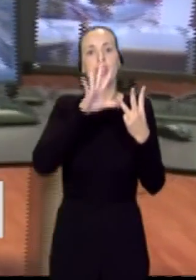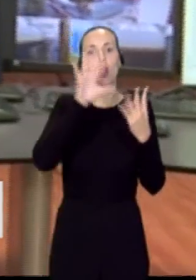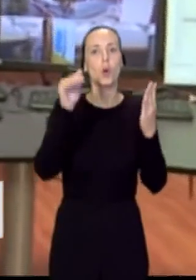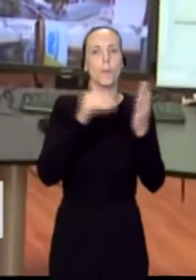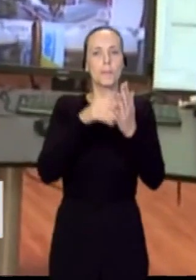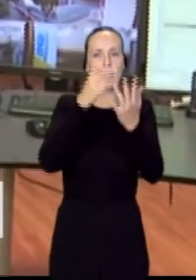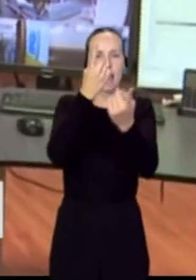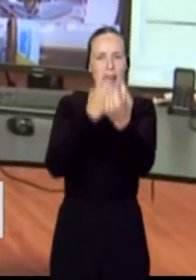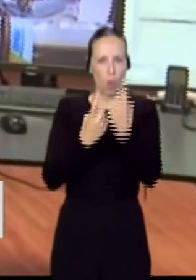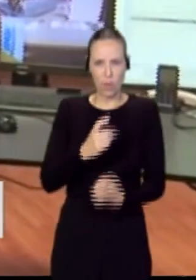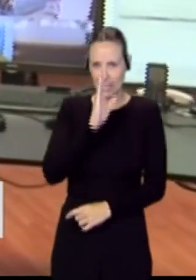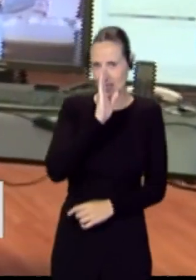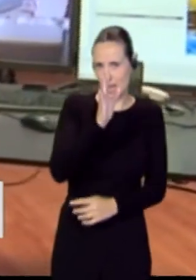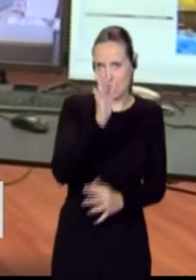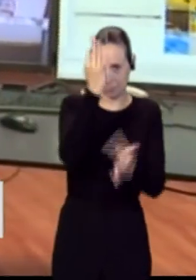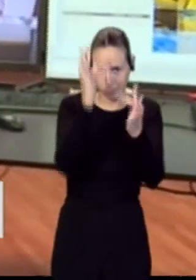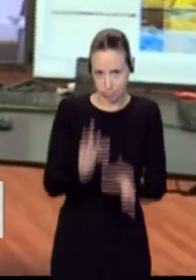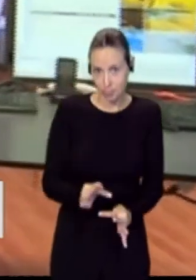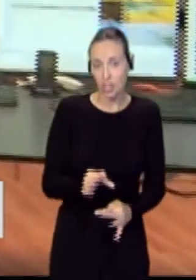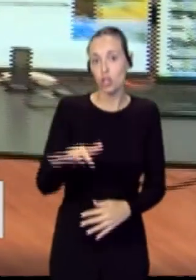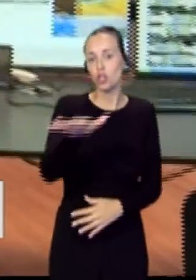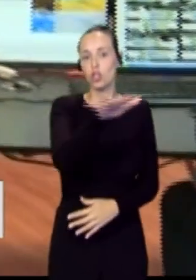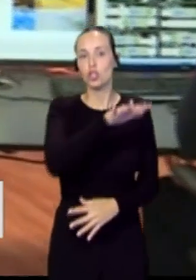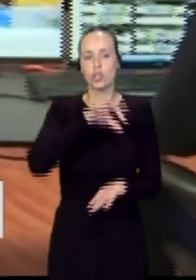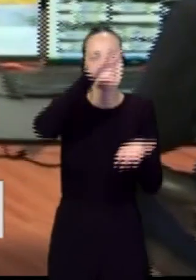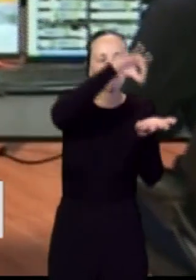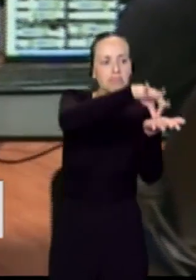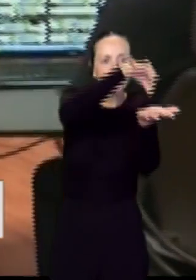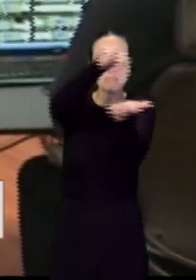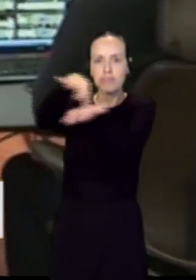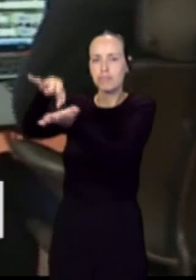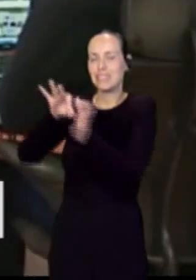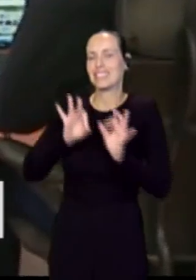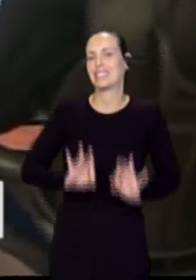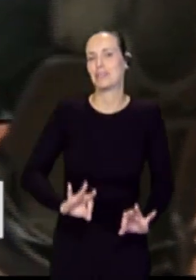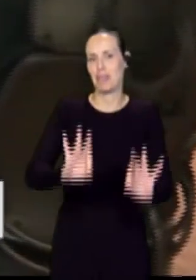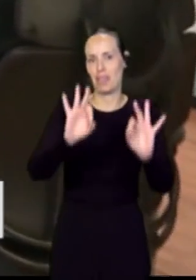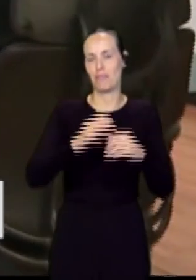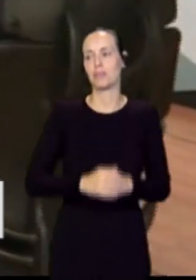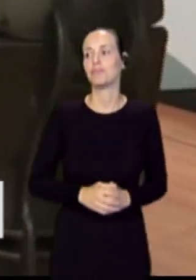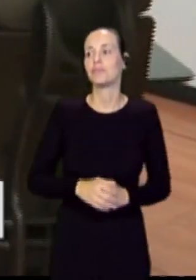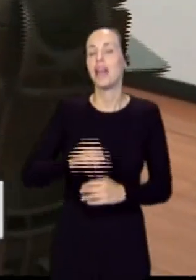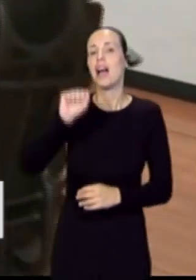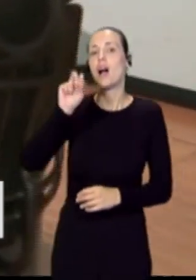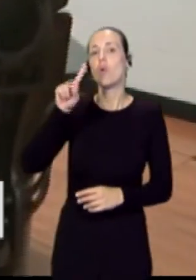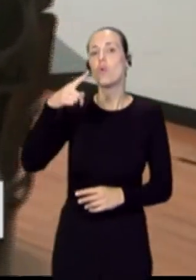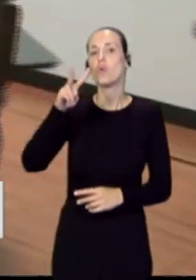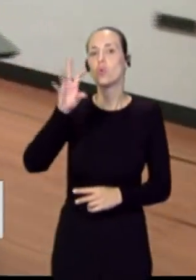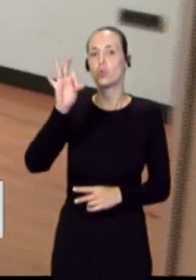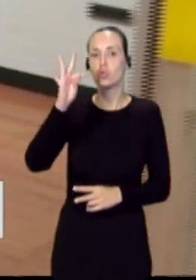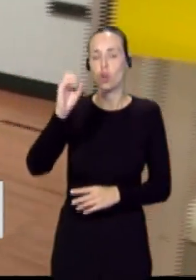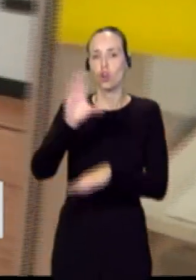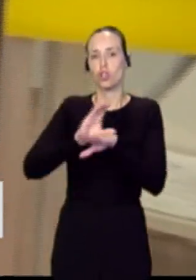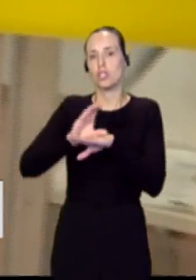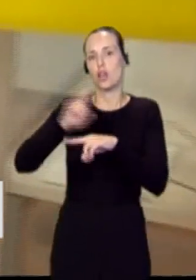directas que van a realizar en puntos claves de la isla. Estamos con Augusto Hidalgo, el ex consejero de Obras Públicas del